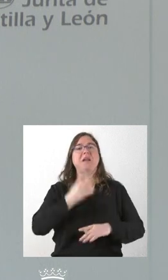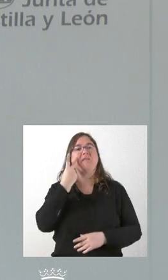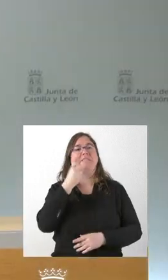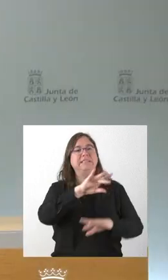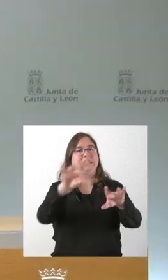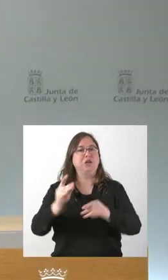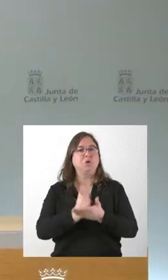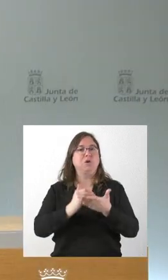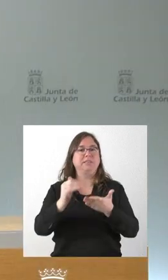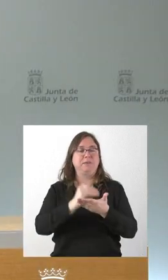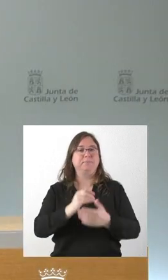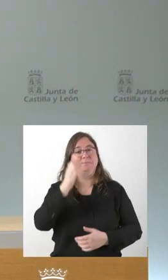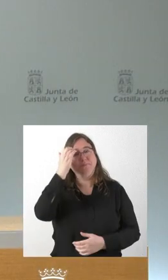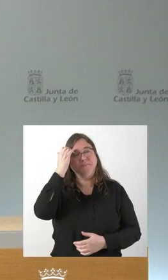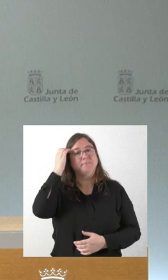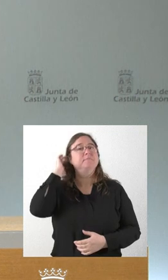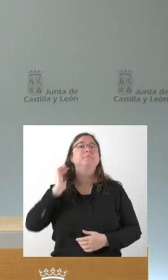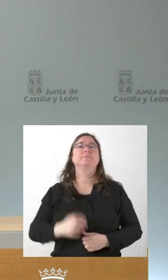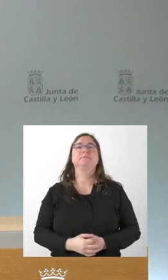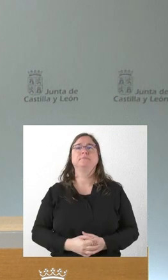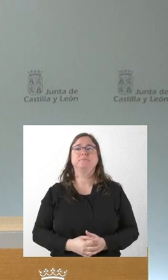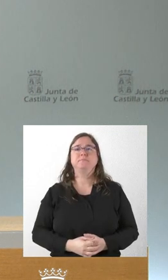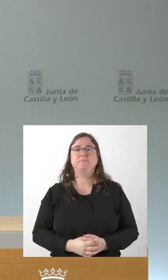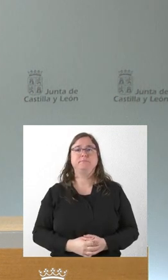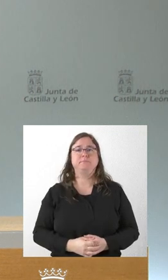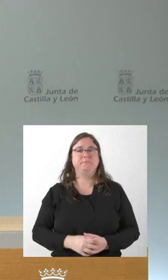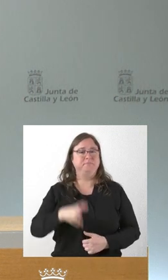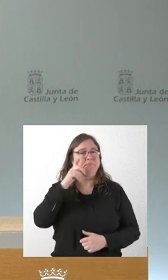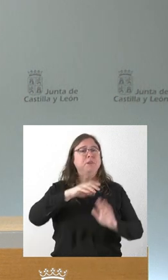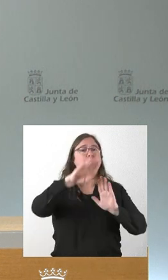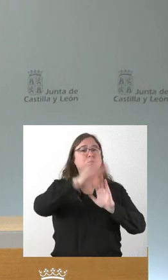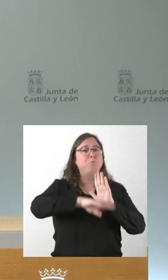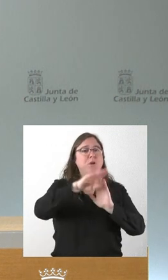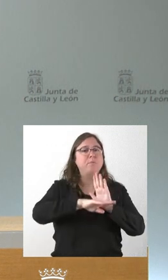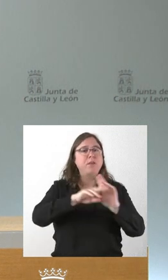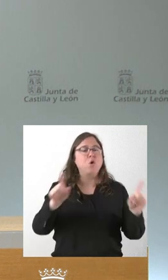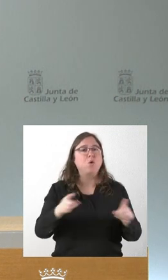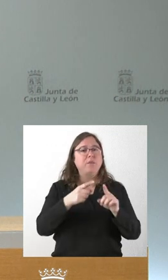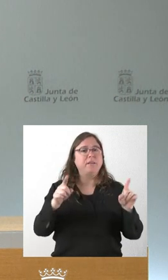Castilla y León. ¿Se ha cometido algún error en la celebración, en la programación de este concierto?